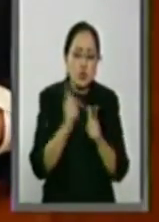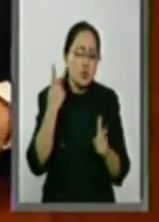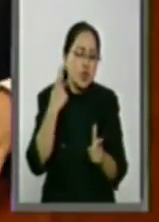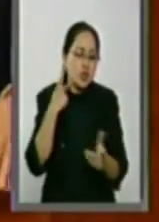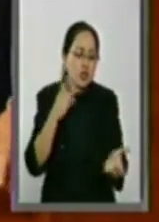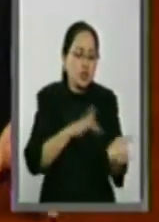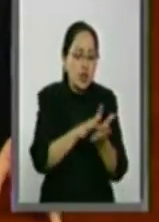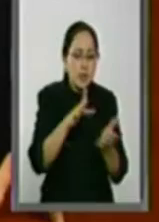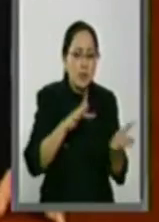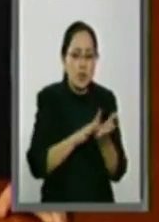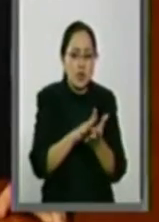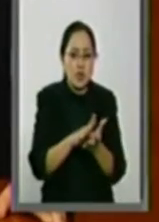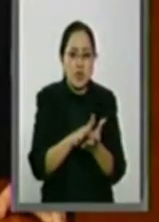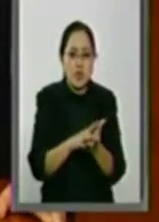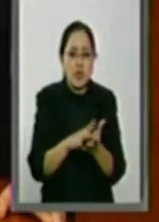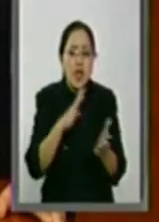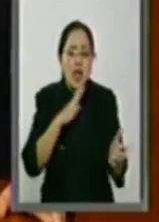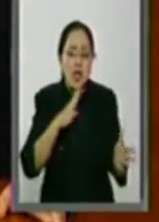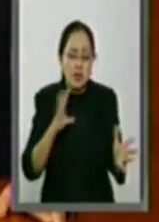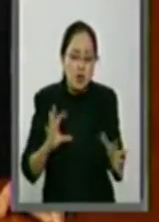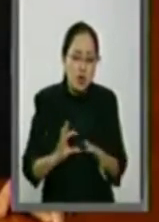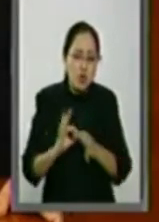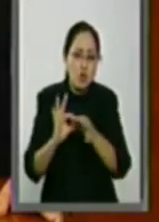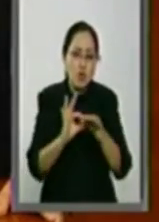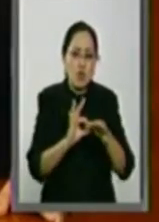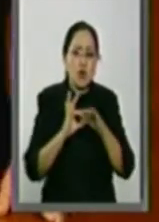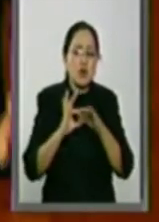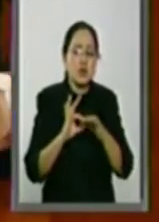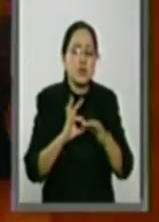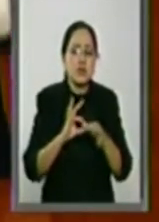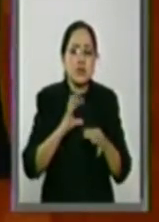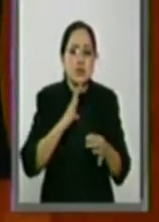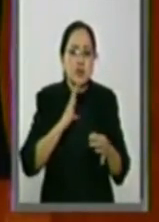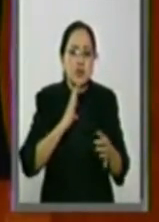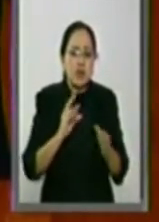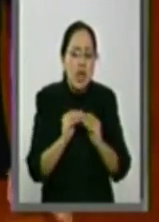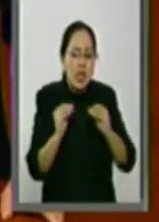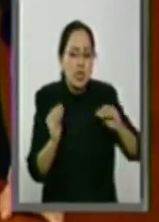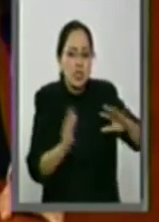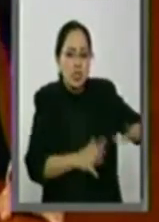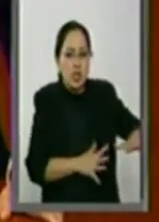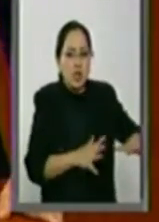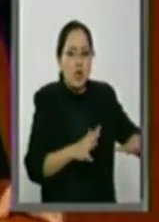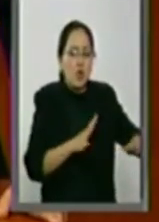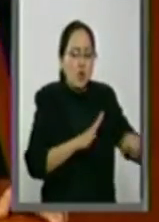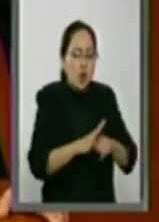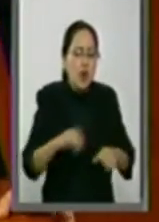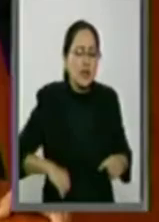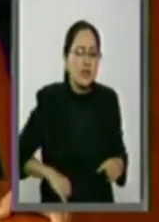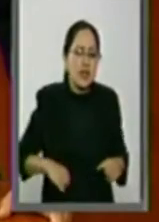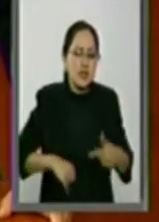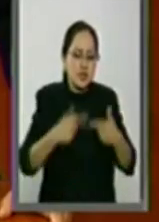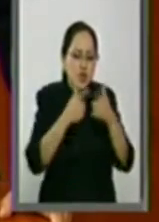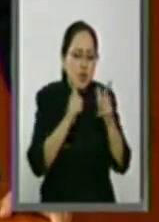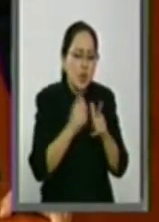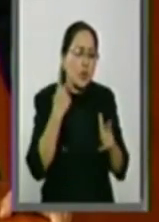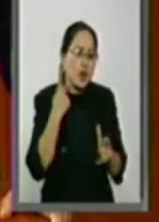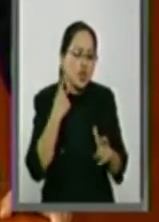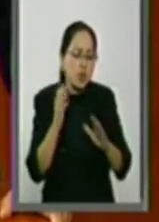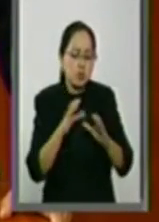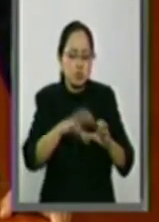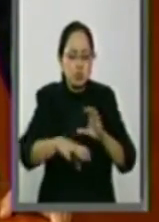de que haya congruencia y que, desde luego, dejemos de lado los intereses particulares para